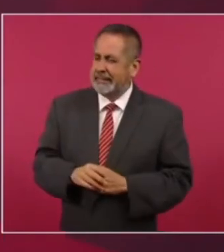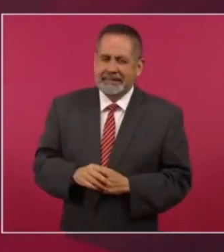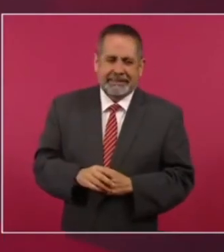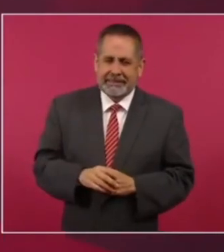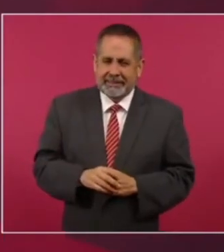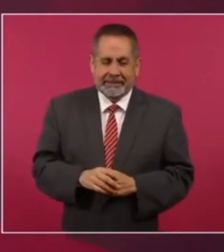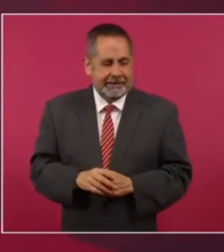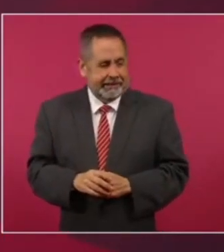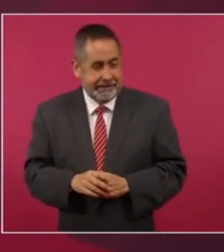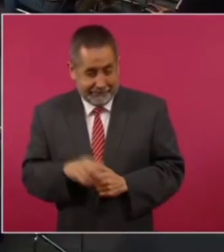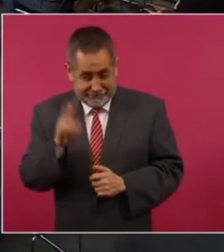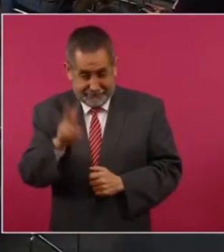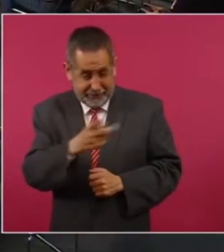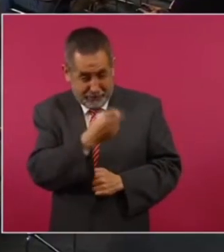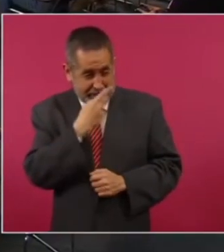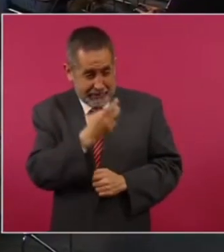volto